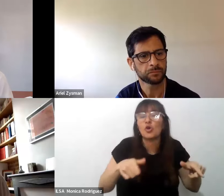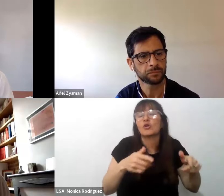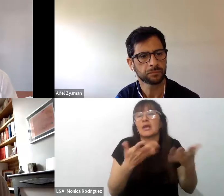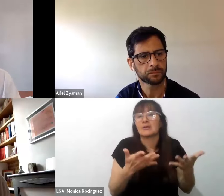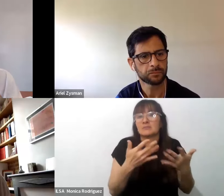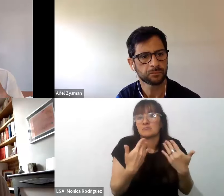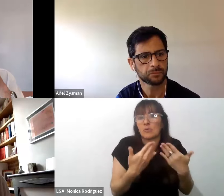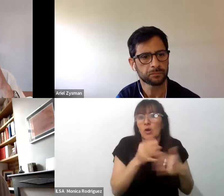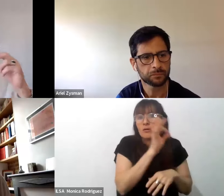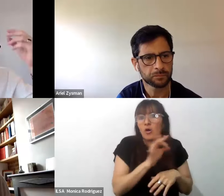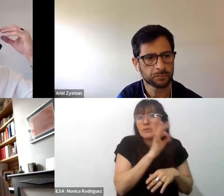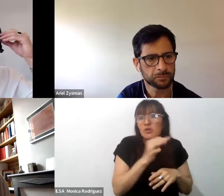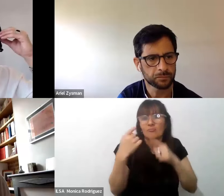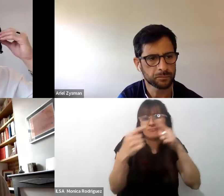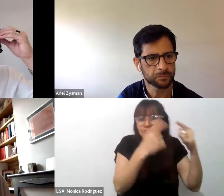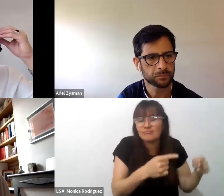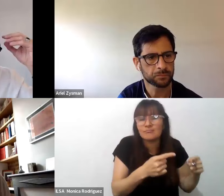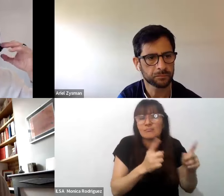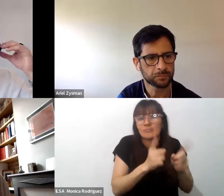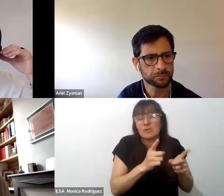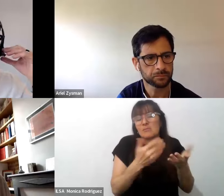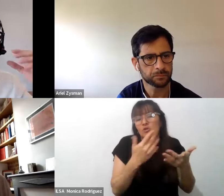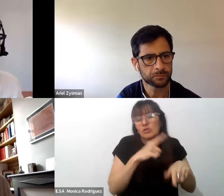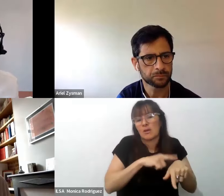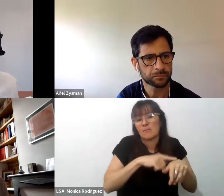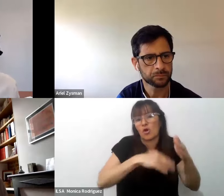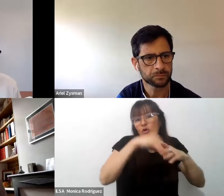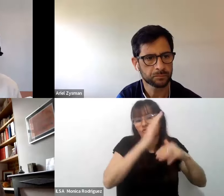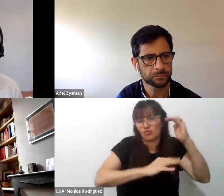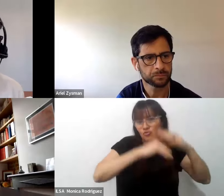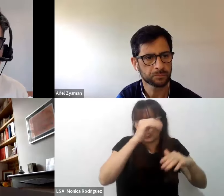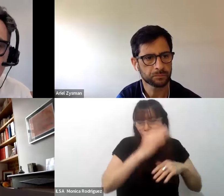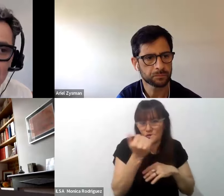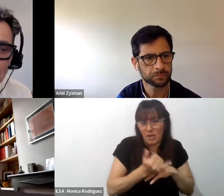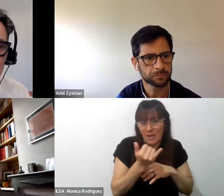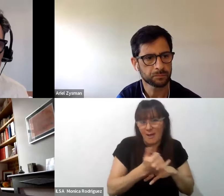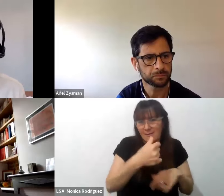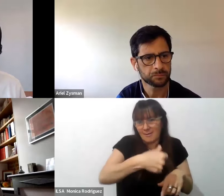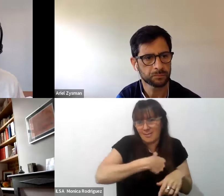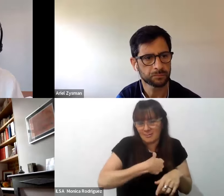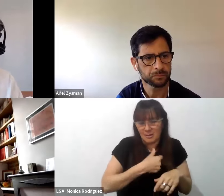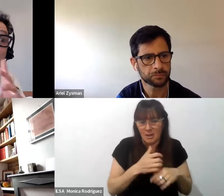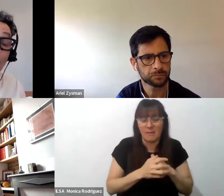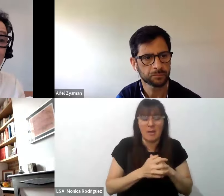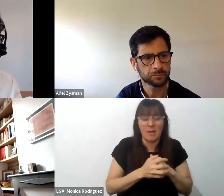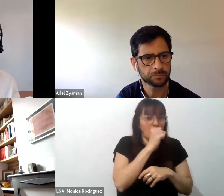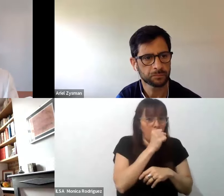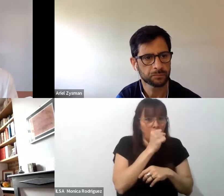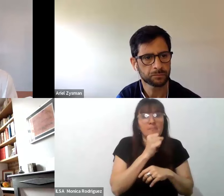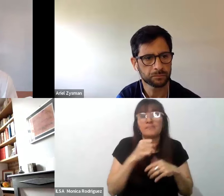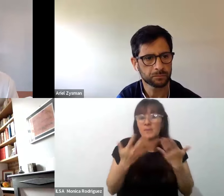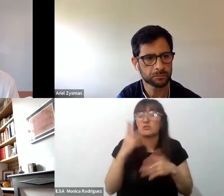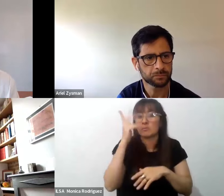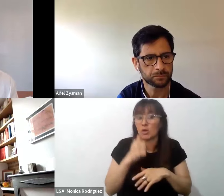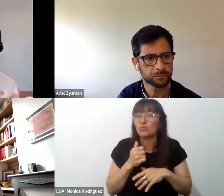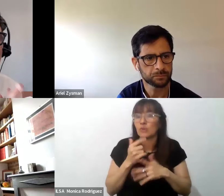y construyen en ese posicionamiento su propia identidad entonces por eso a me gusta hablar de